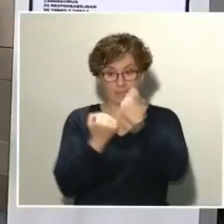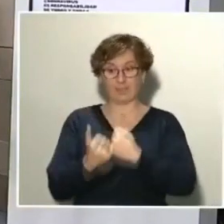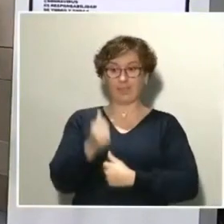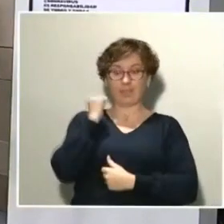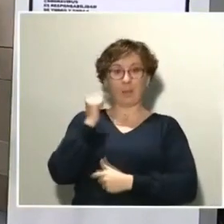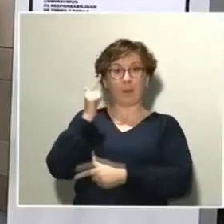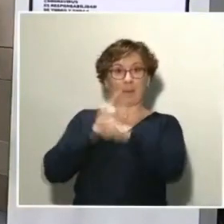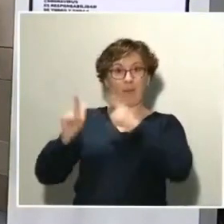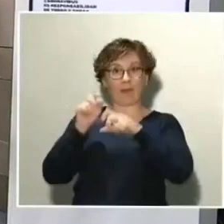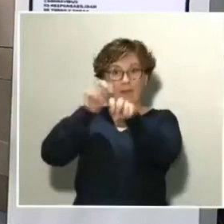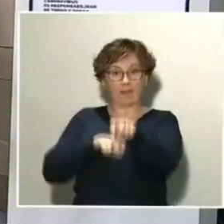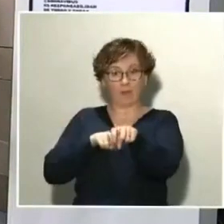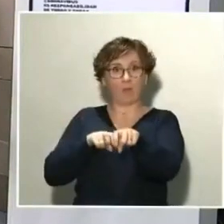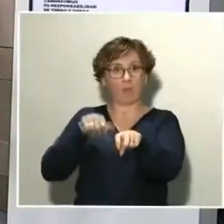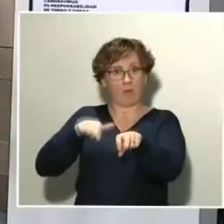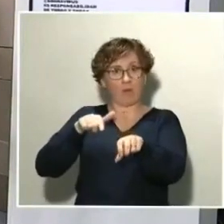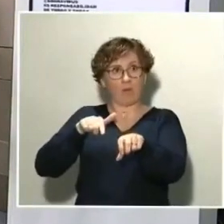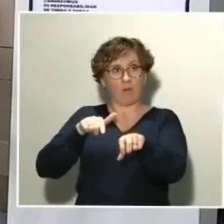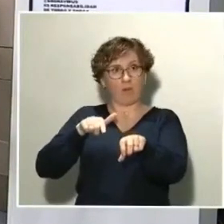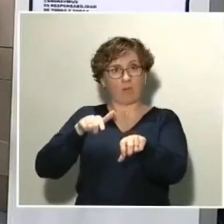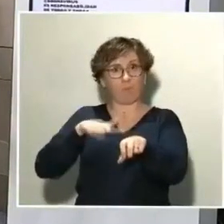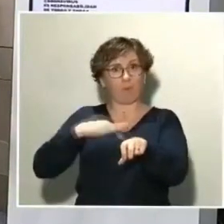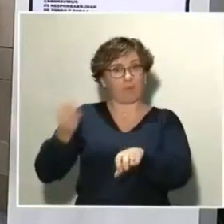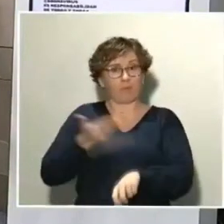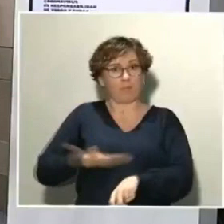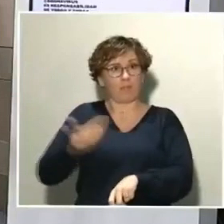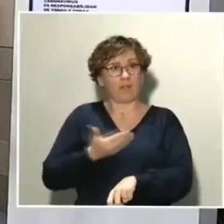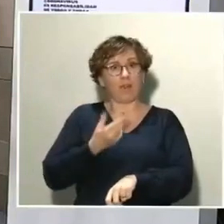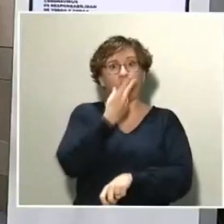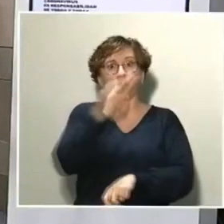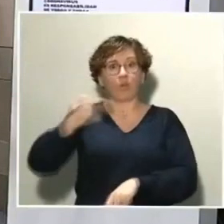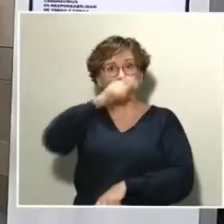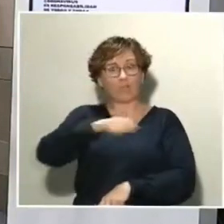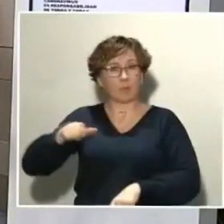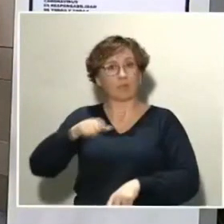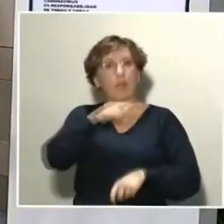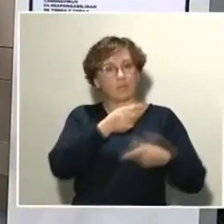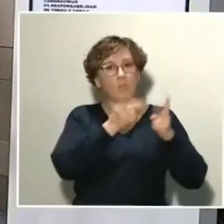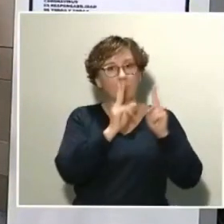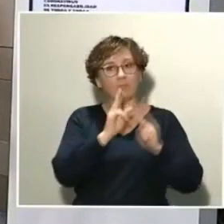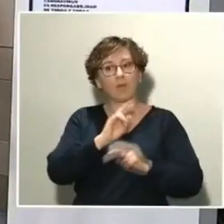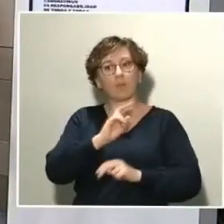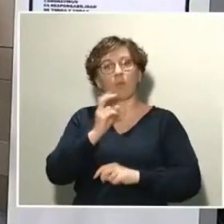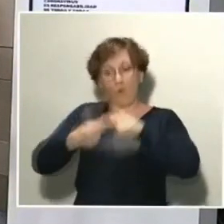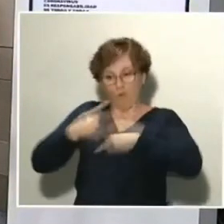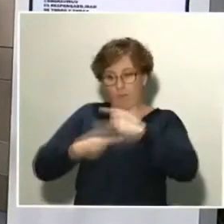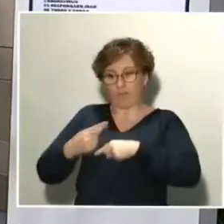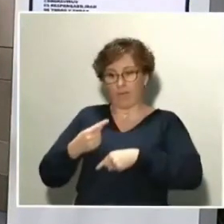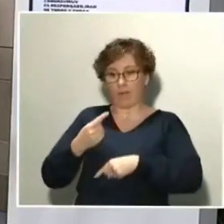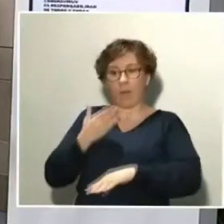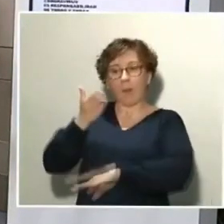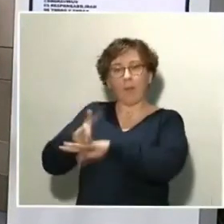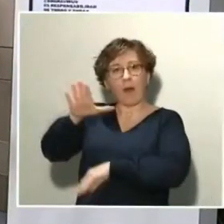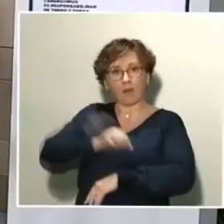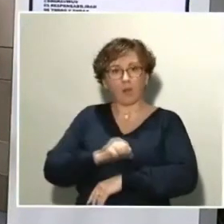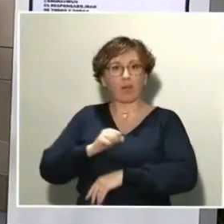personas y no permitan que un familiar vaya a recoger a otro al aeropuerto o a alguna estación de tren o de cualquier